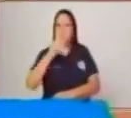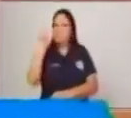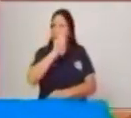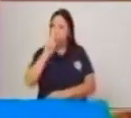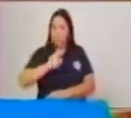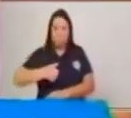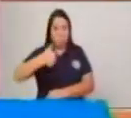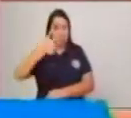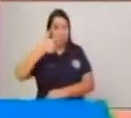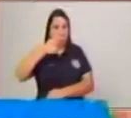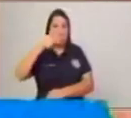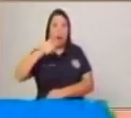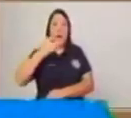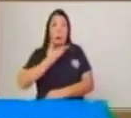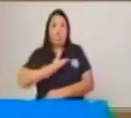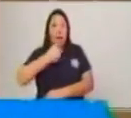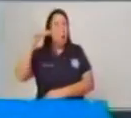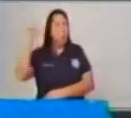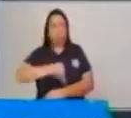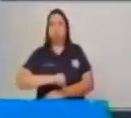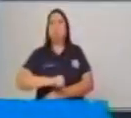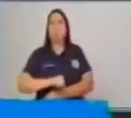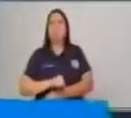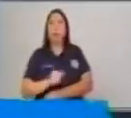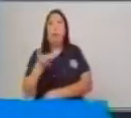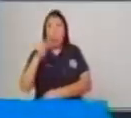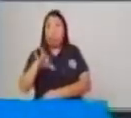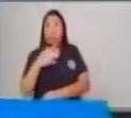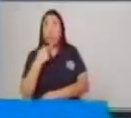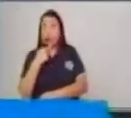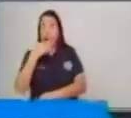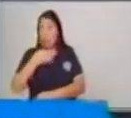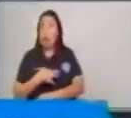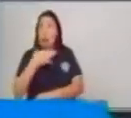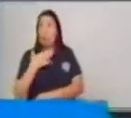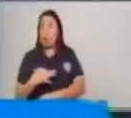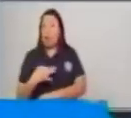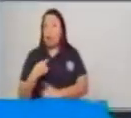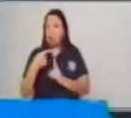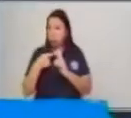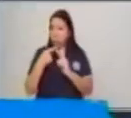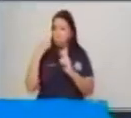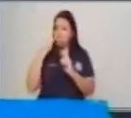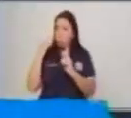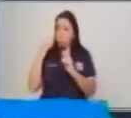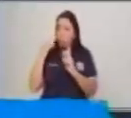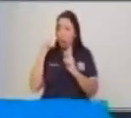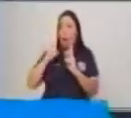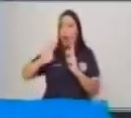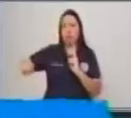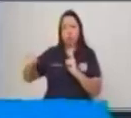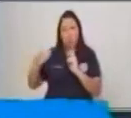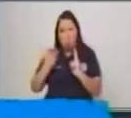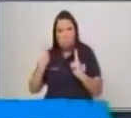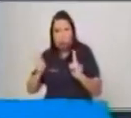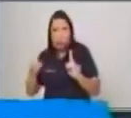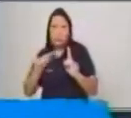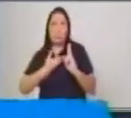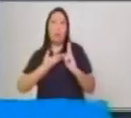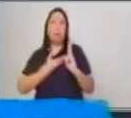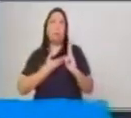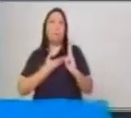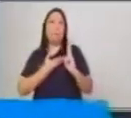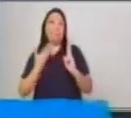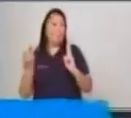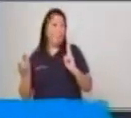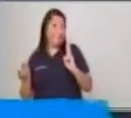decimos la verdad, quizás no nos van a creer. Niños, tenemos que decir la verdad en todo momento. Si usted, si